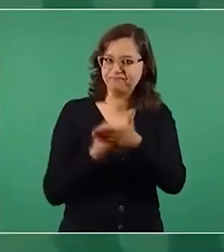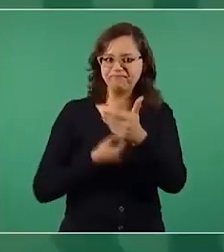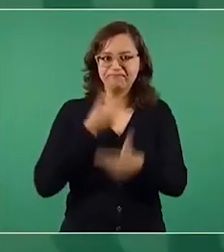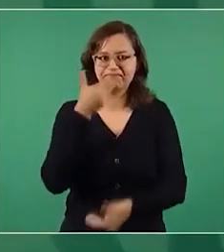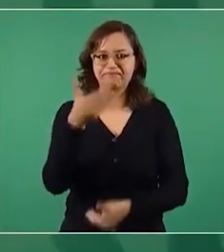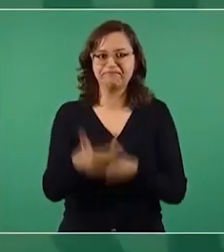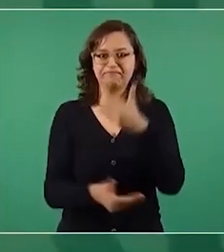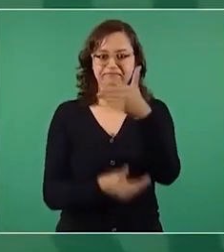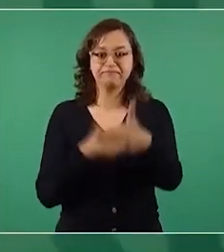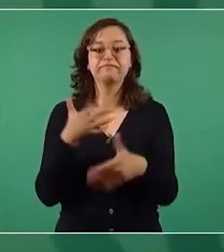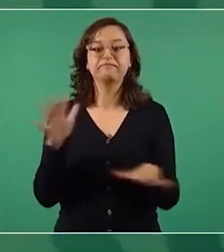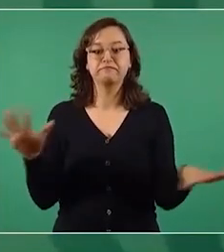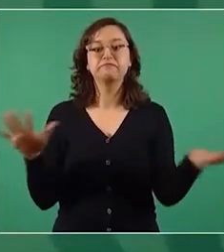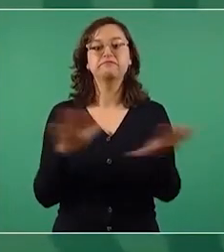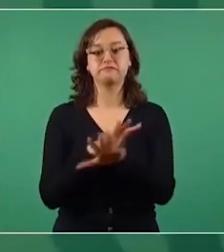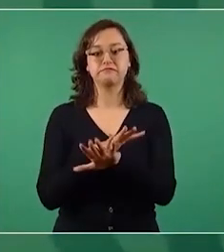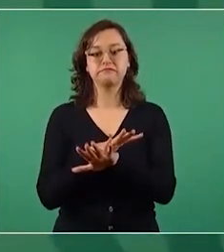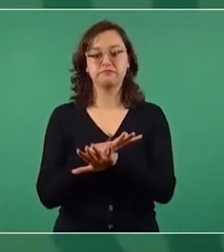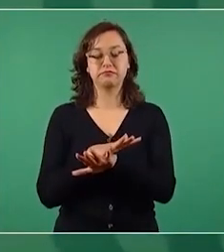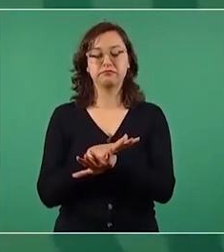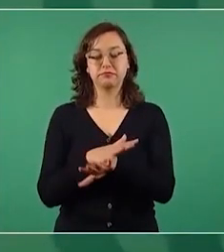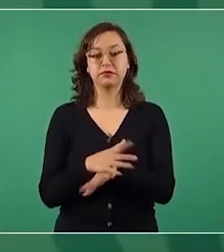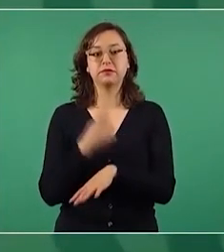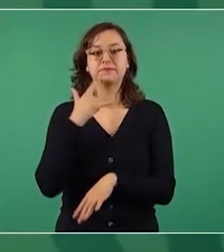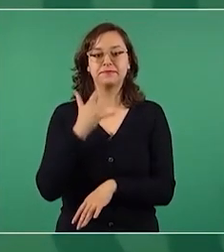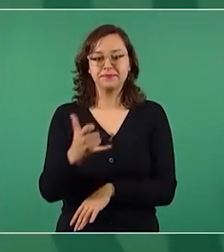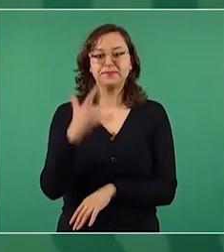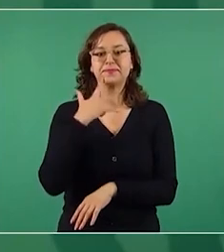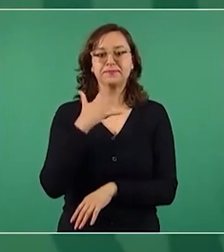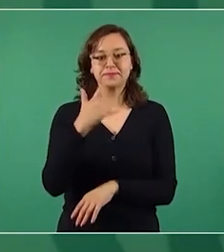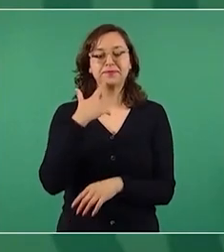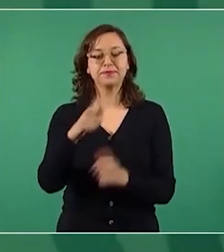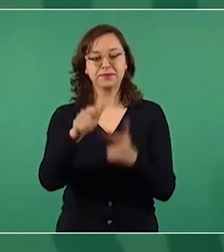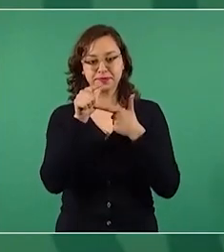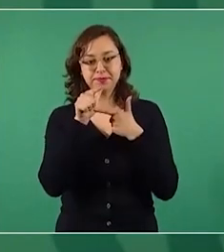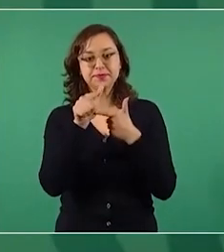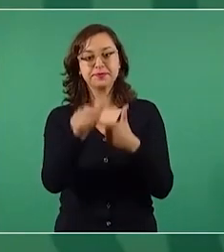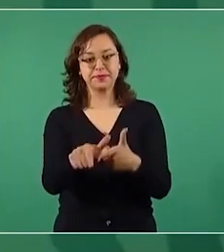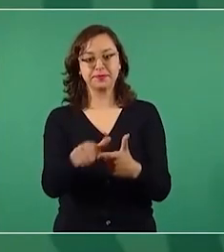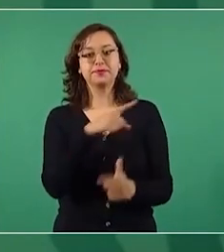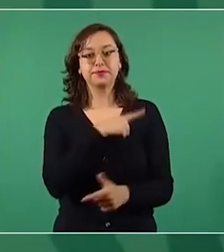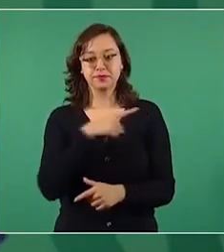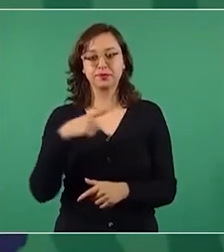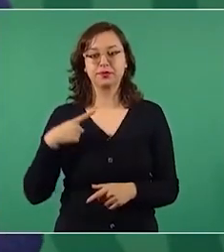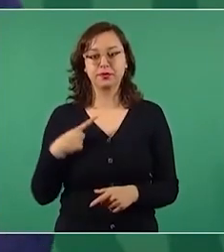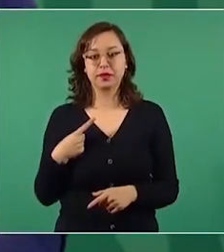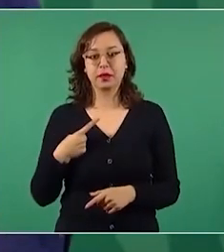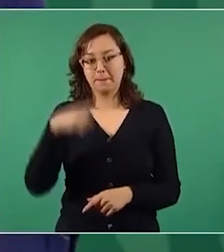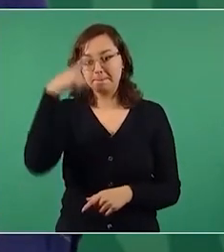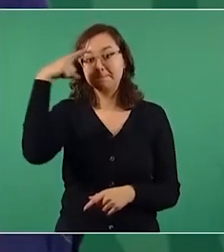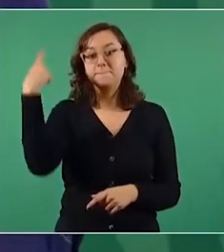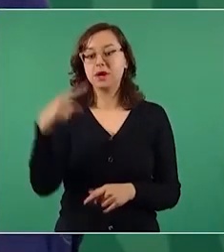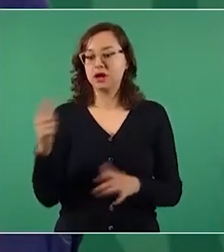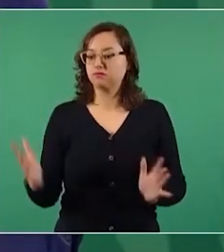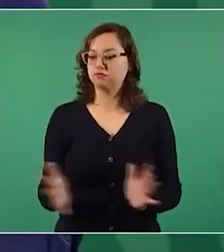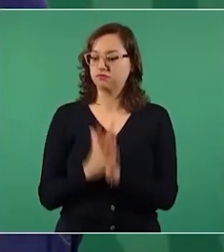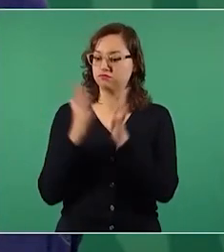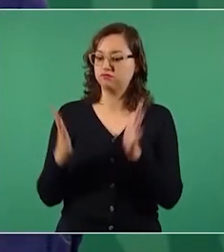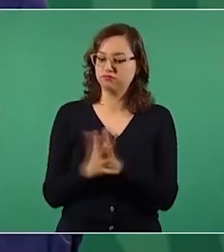y tenemos que seguir luchando por hacer realidad la democracia